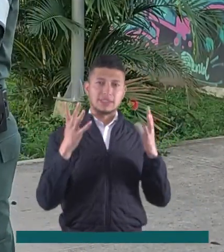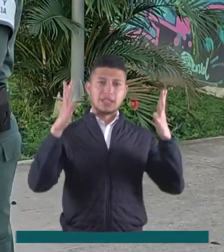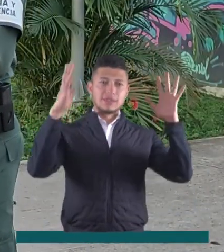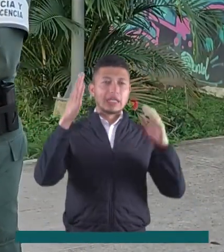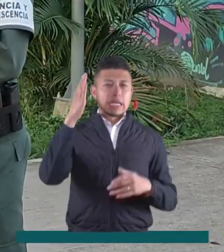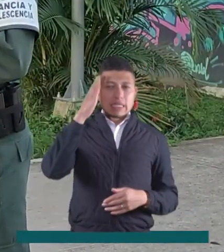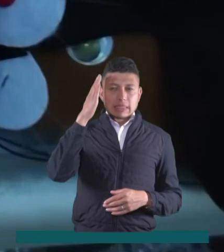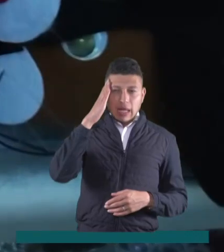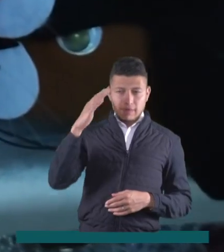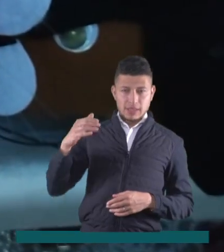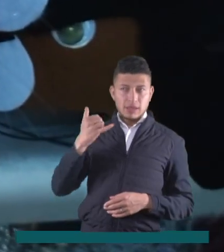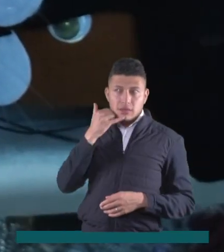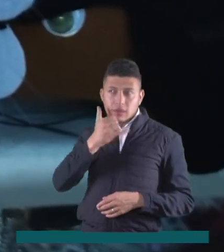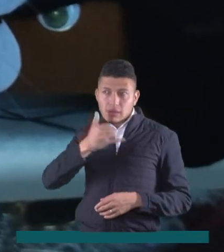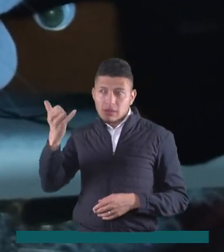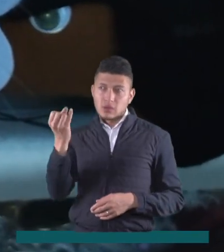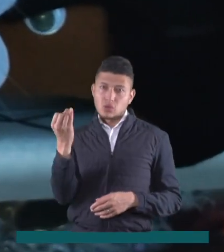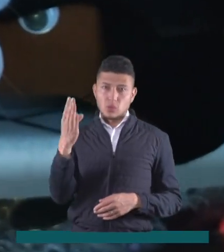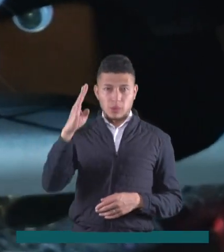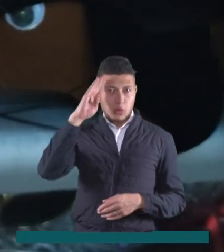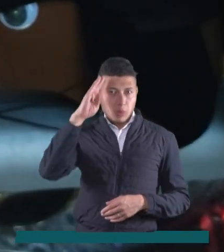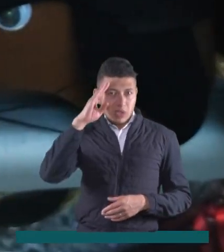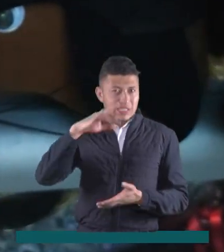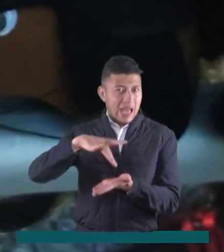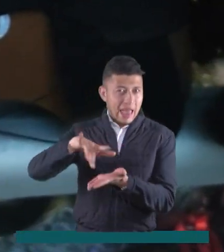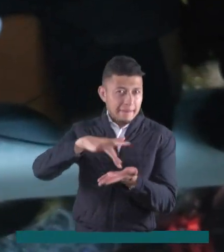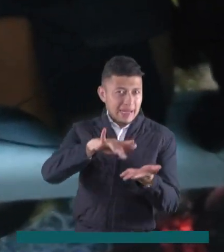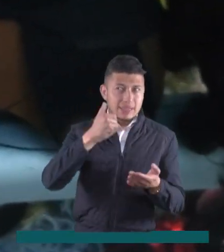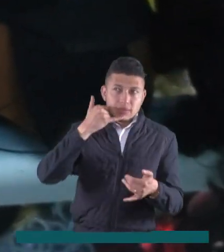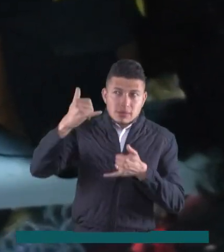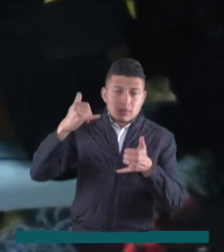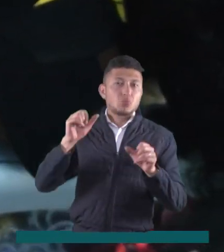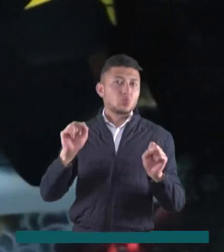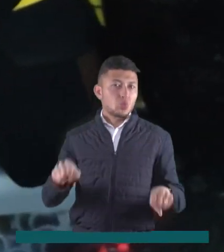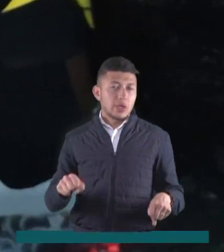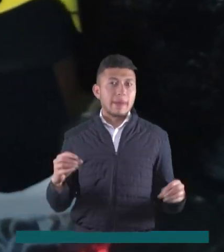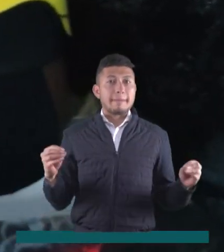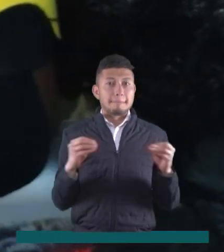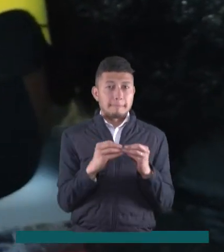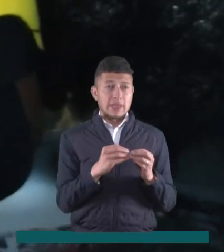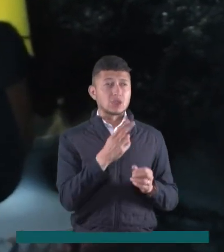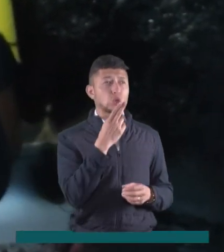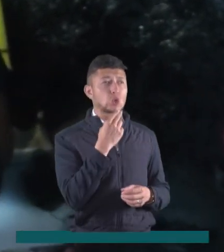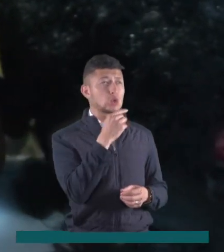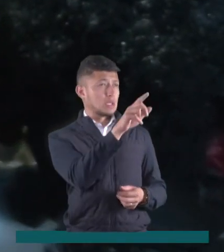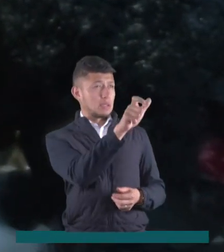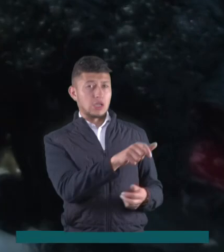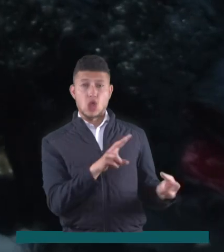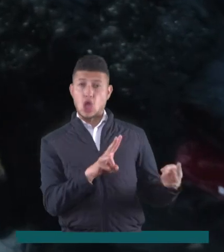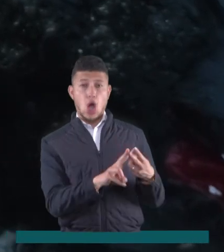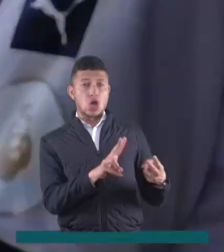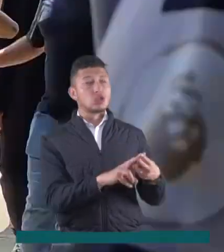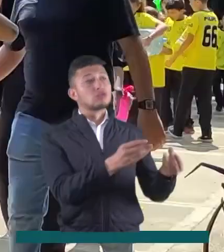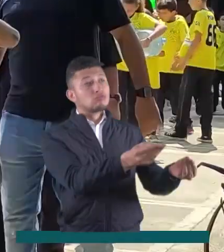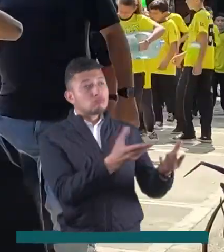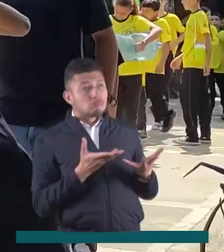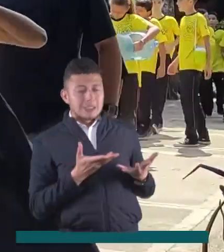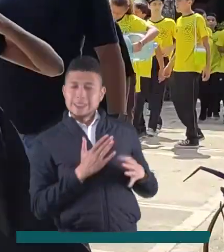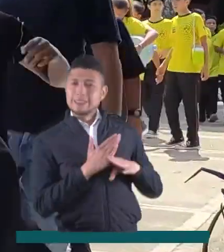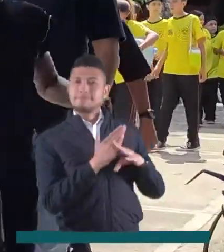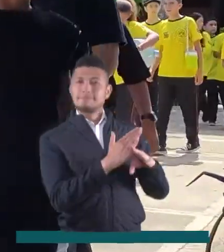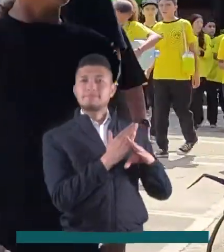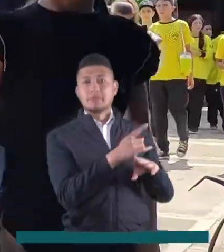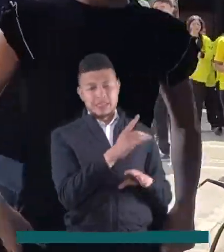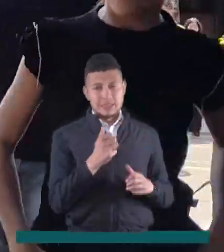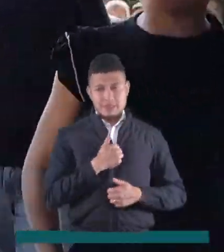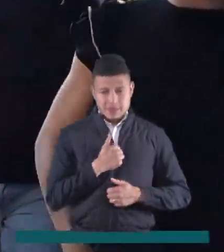celebración, conocer el número del cuadrante y otras líneas de emergencias y evitar recibir golosinas a personas desconocidas